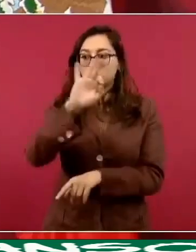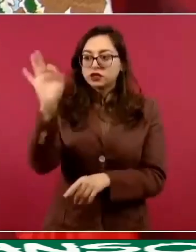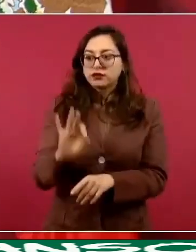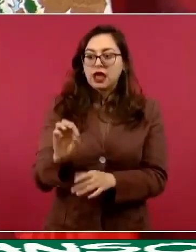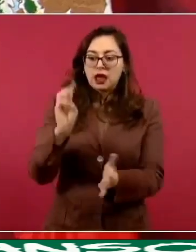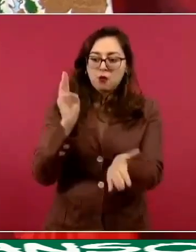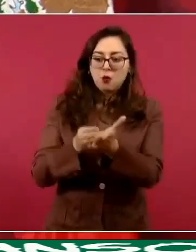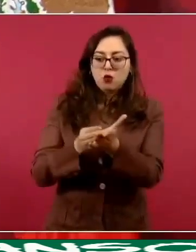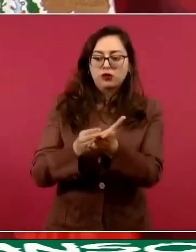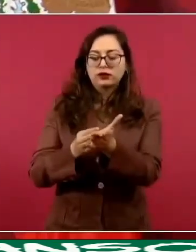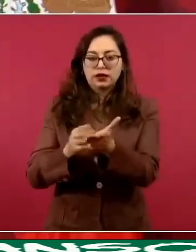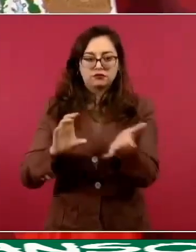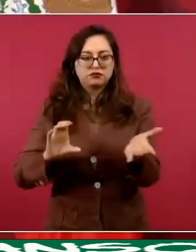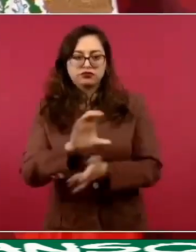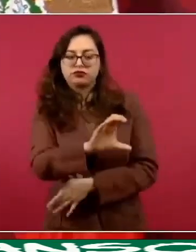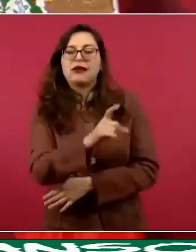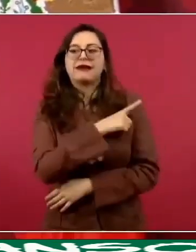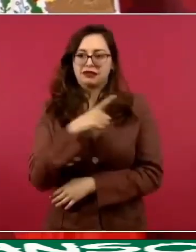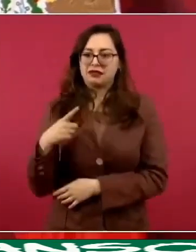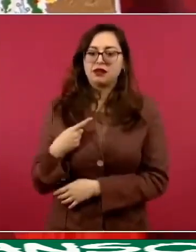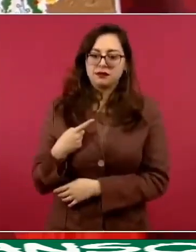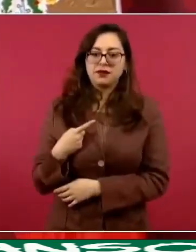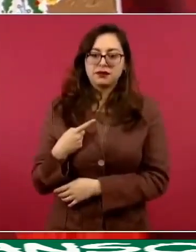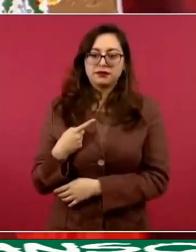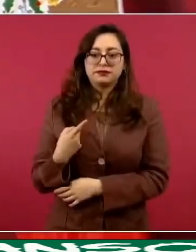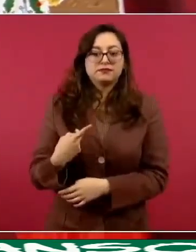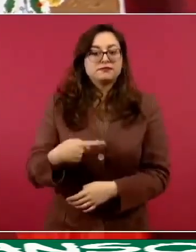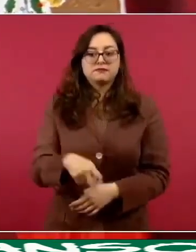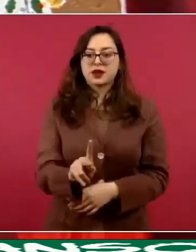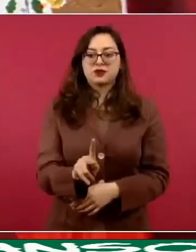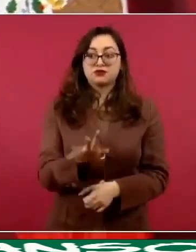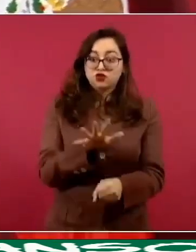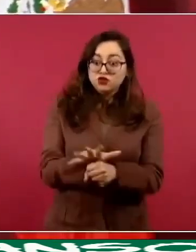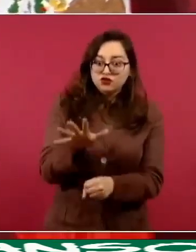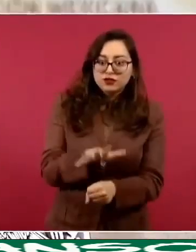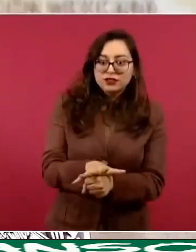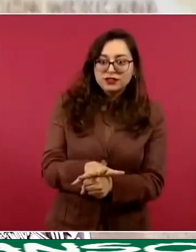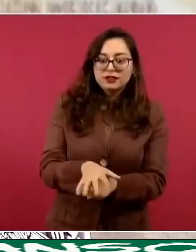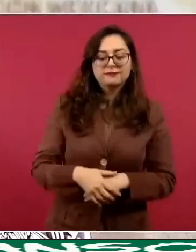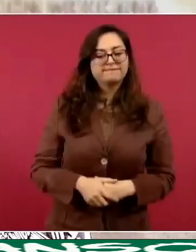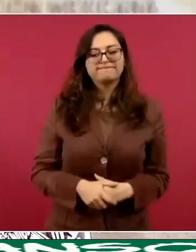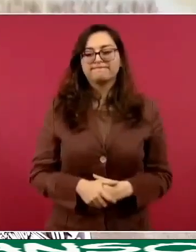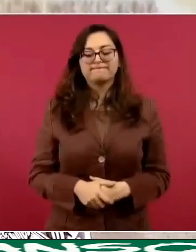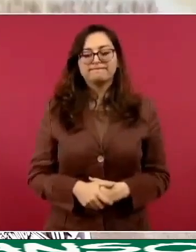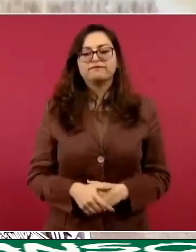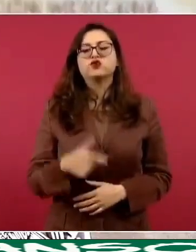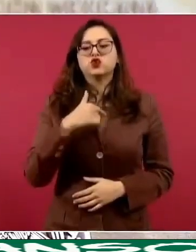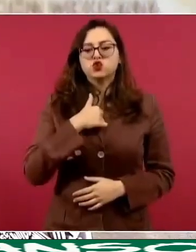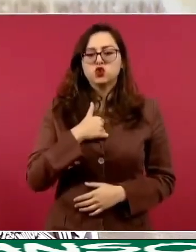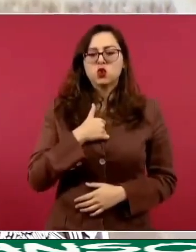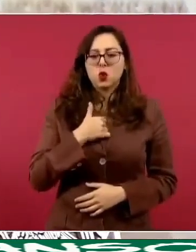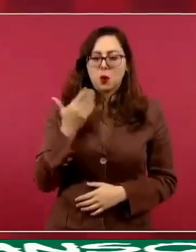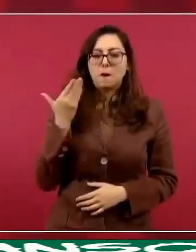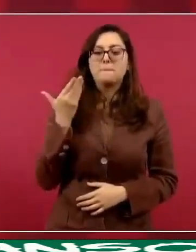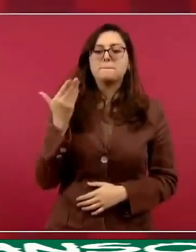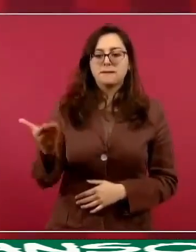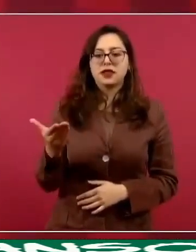pero no es suficiente. Entonces, le pido a Bad Bunny, sé que está